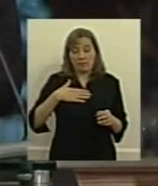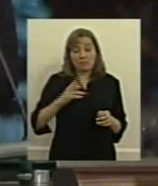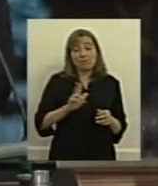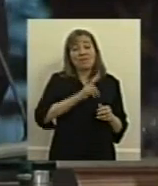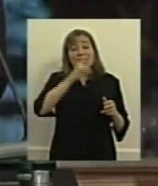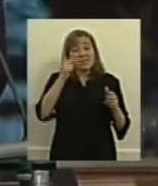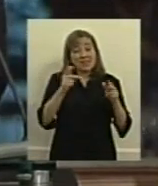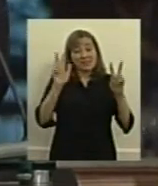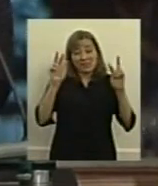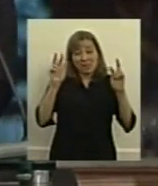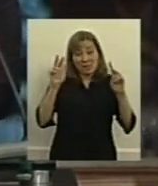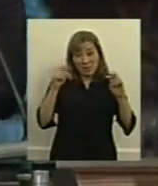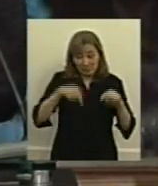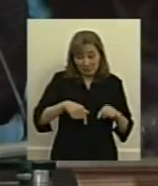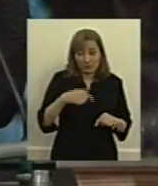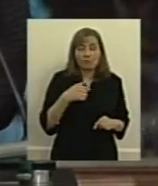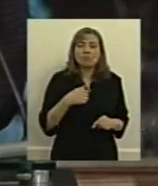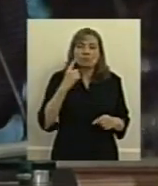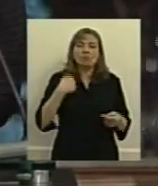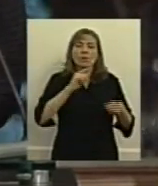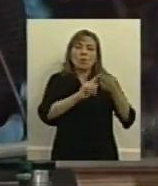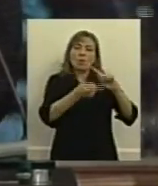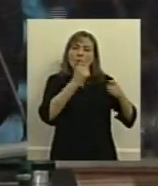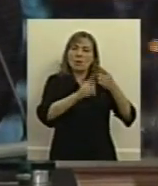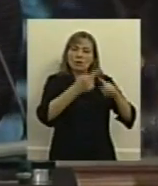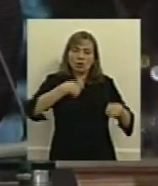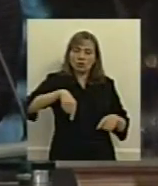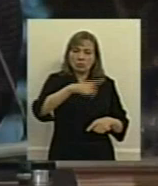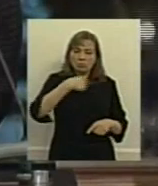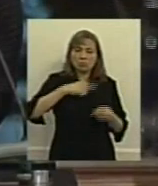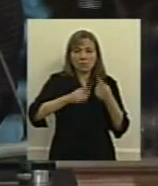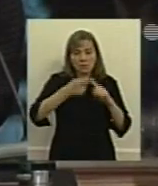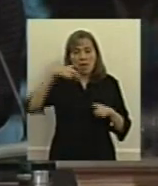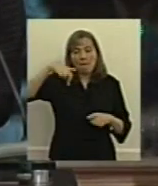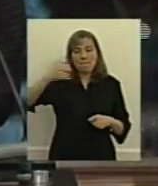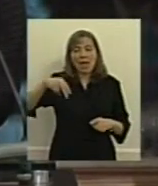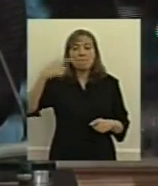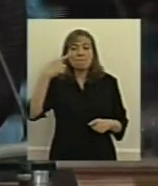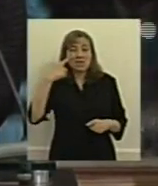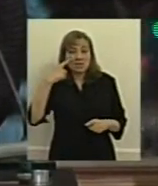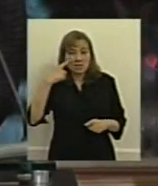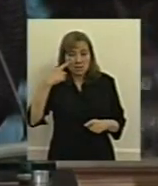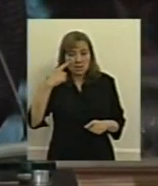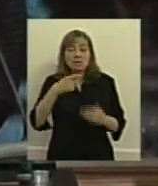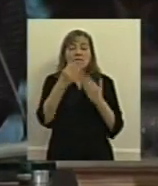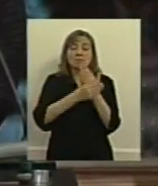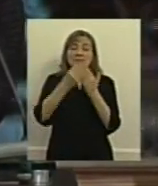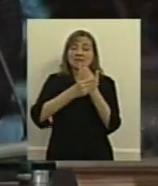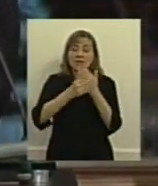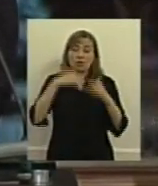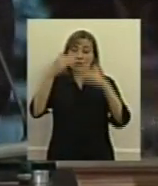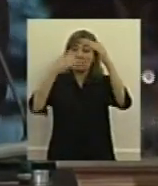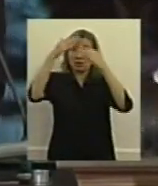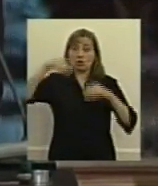cuestión tiene que ver con un acuerdo que estamos realizando entre PAMI entre Ministerio de Desarrollo